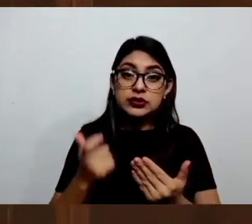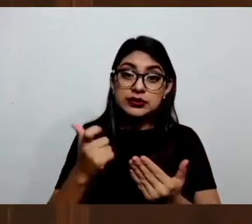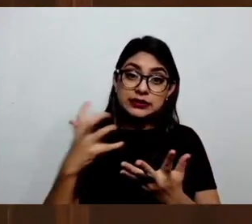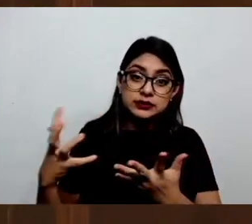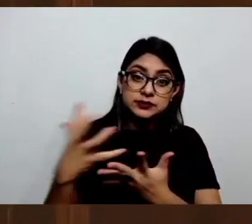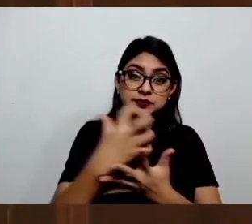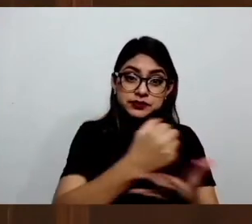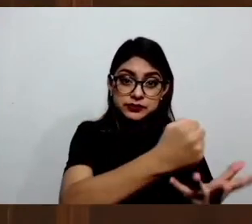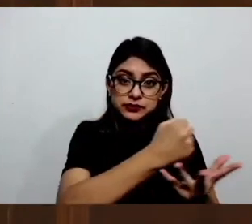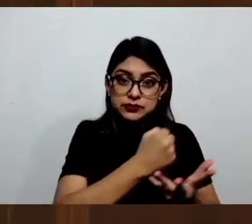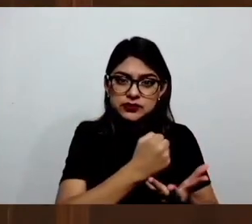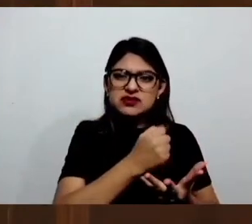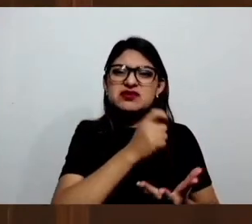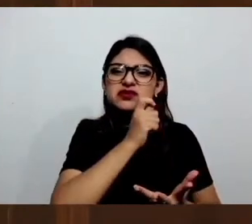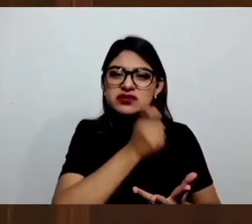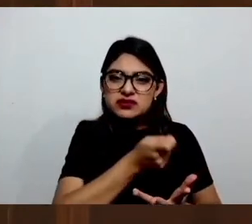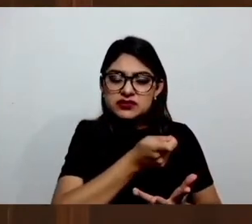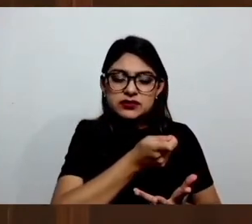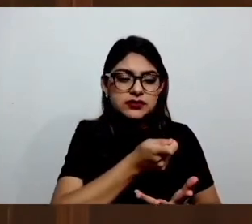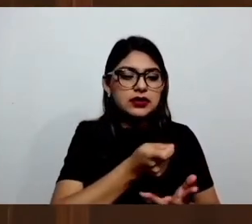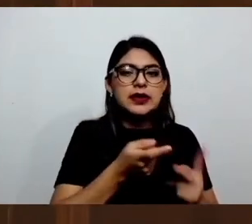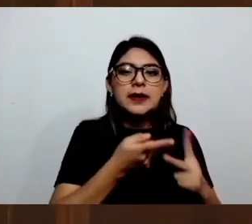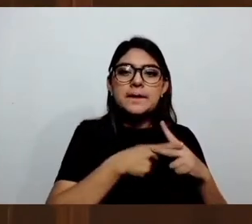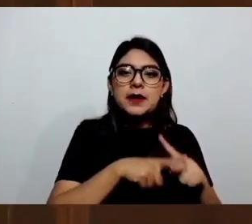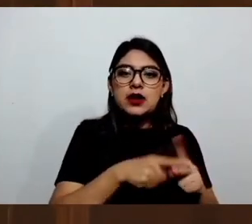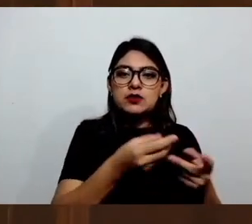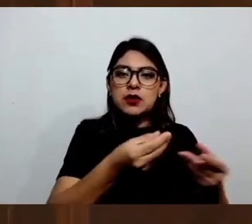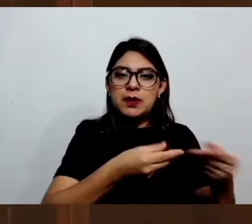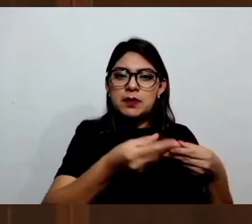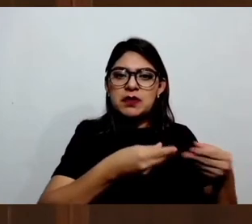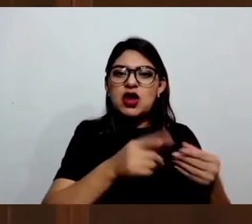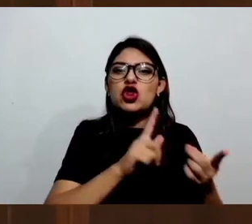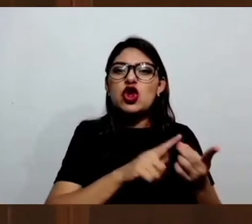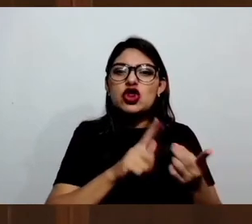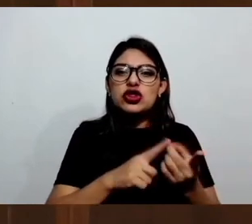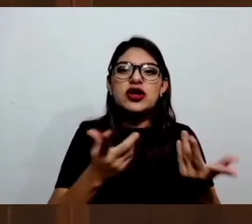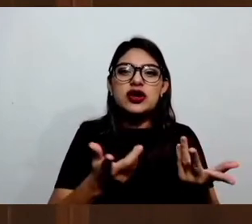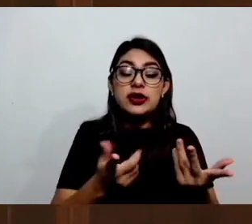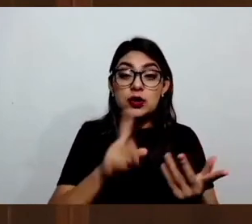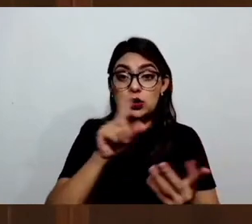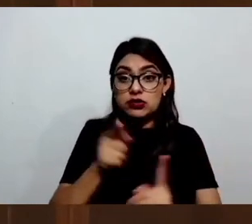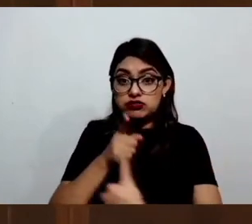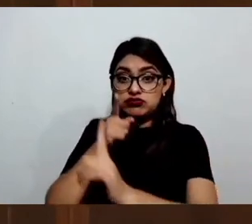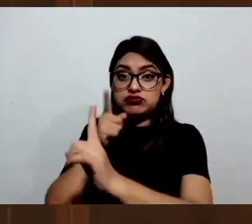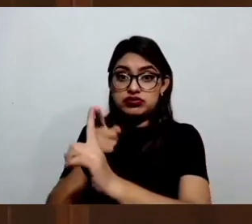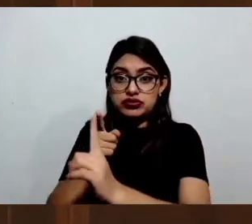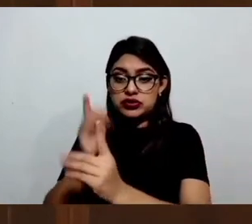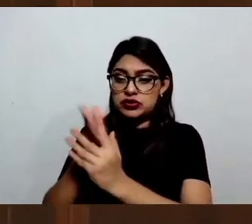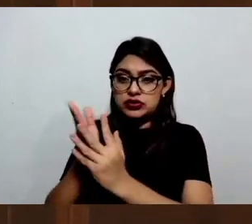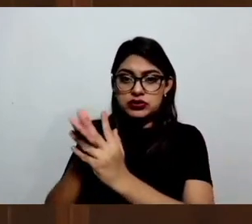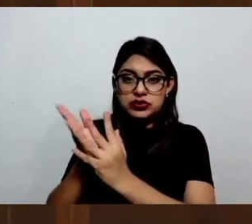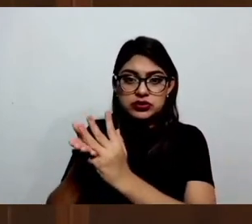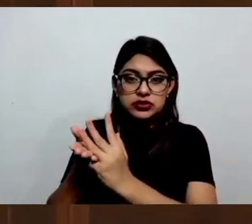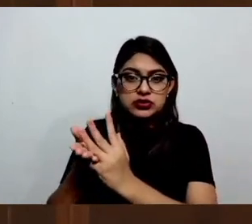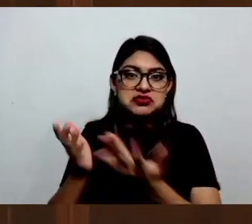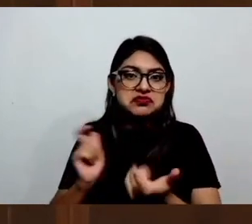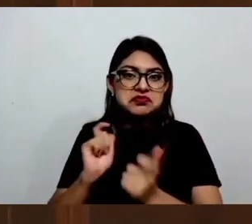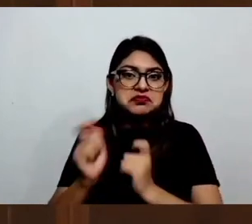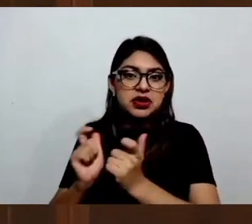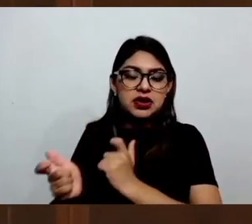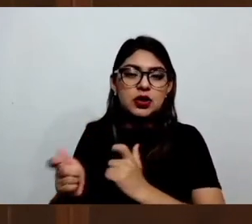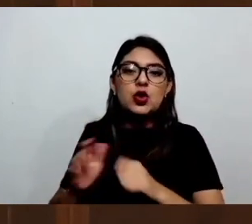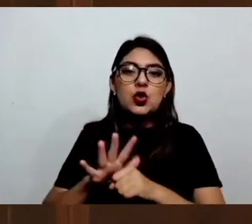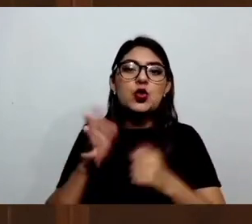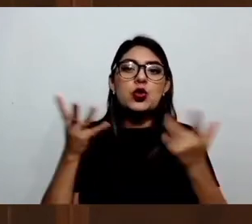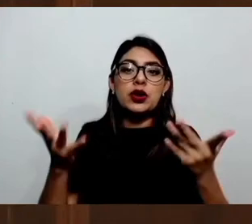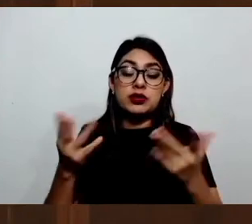de dónde provienen y desde luego también el destino de los mismos de dónde se van a aplicar. Yo creo